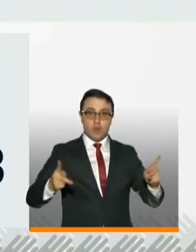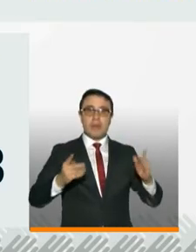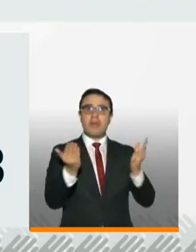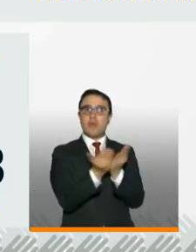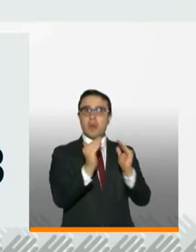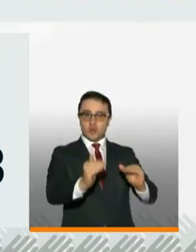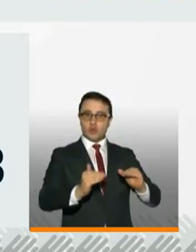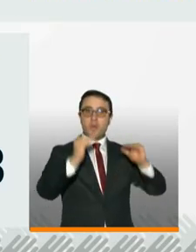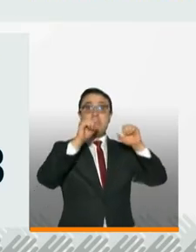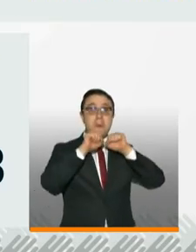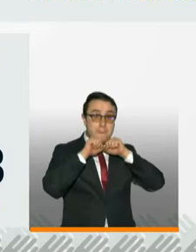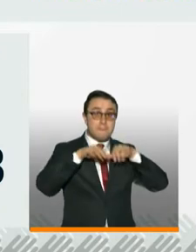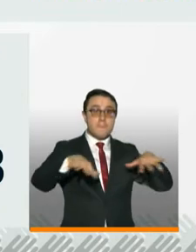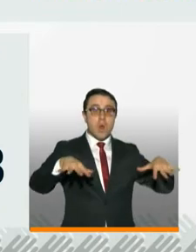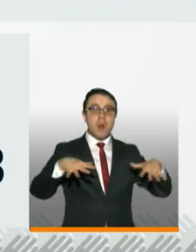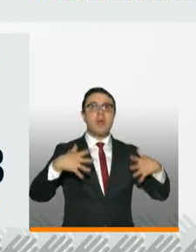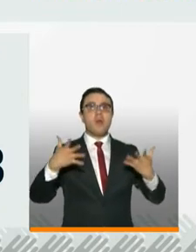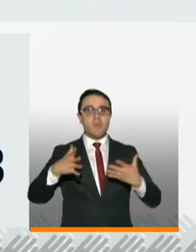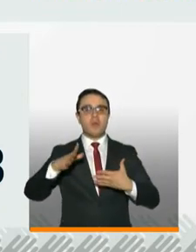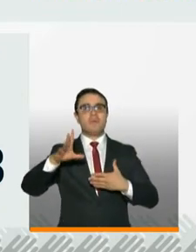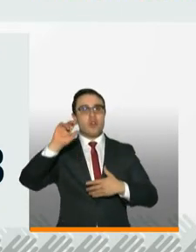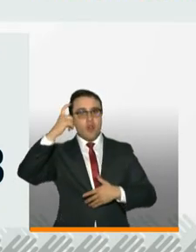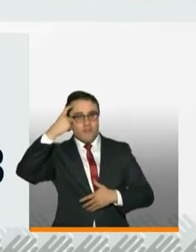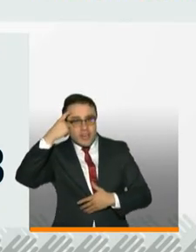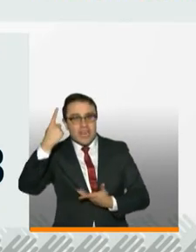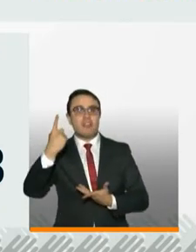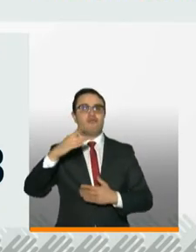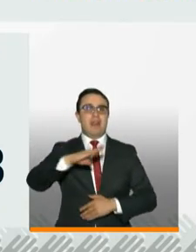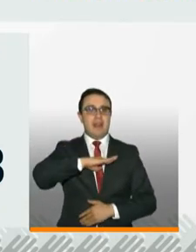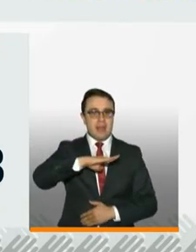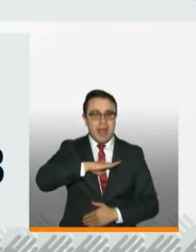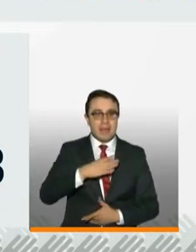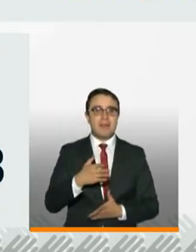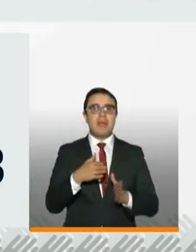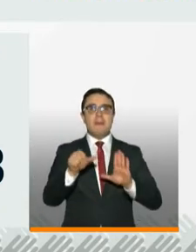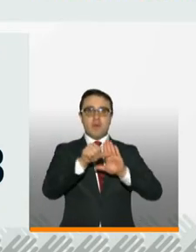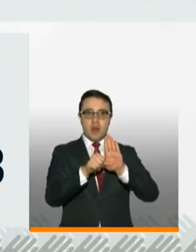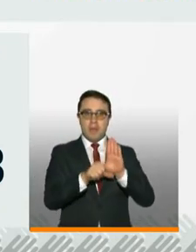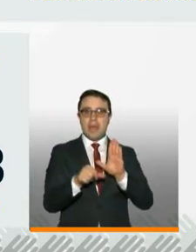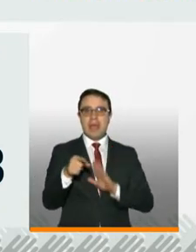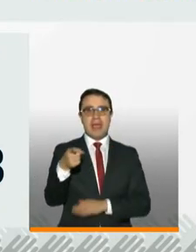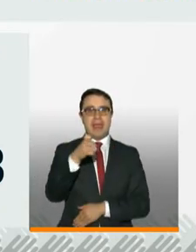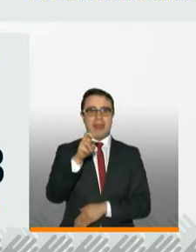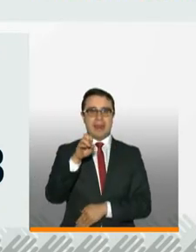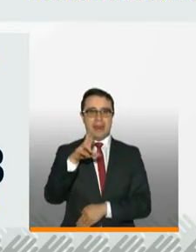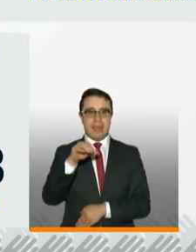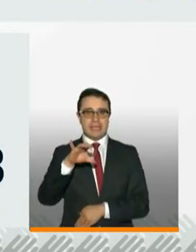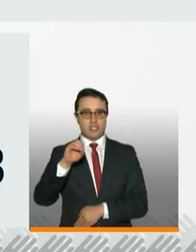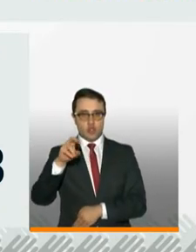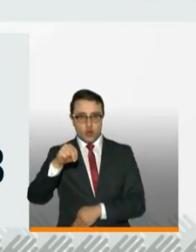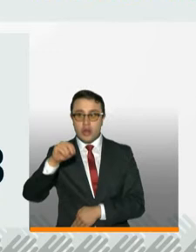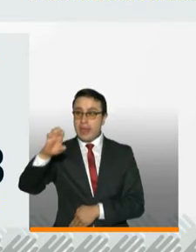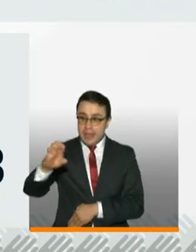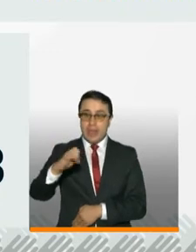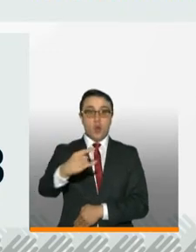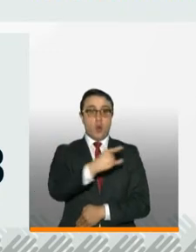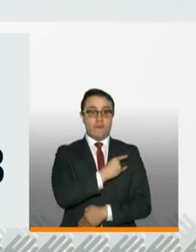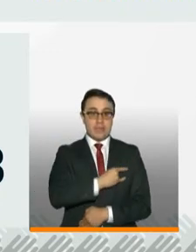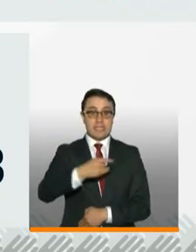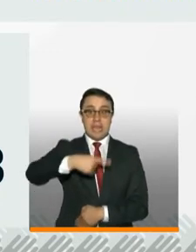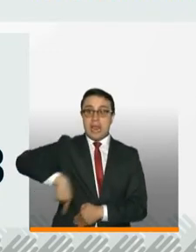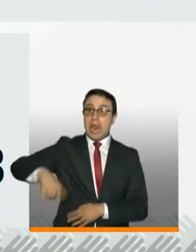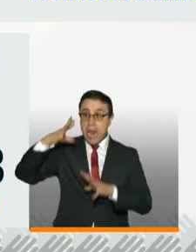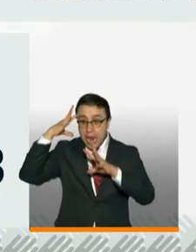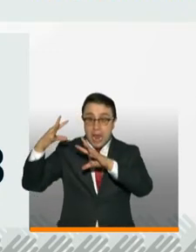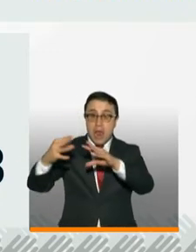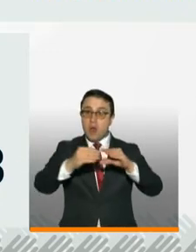pública con el concurso de los gobernadores, de los alcaldes, del programa de generación E y de las universidades, les podremos dar ese beneficio